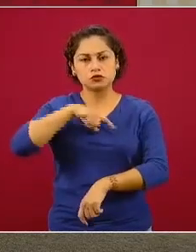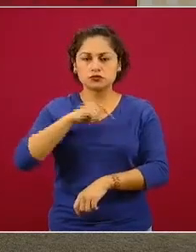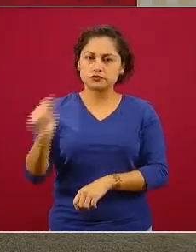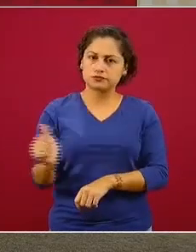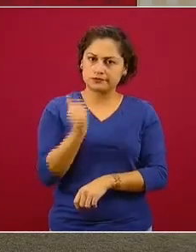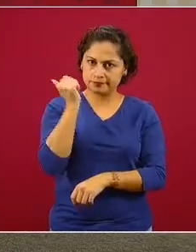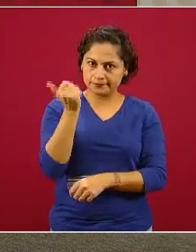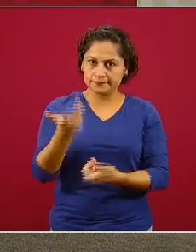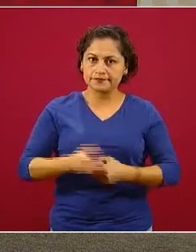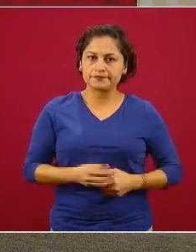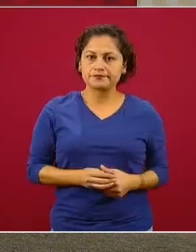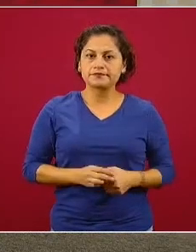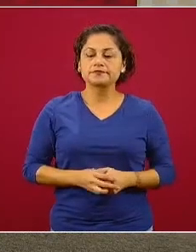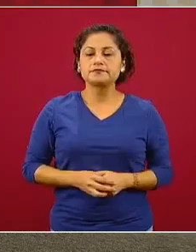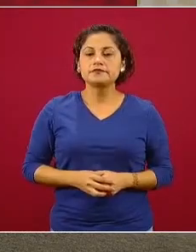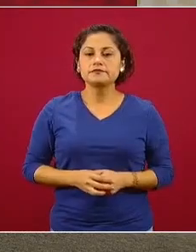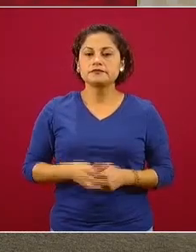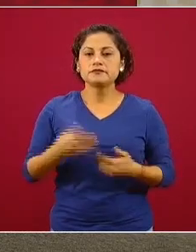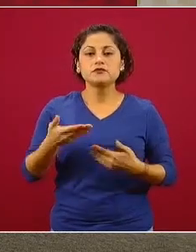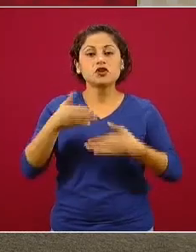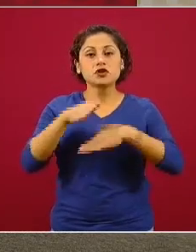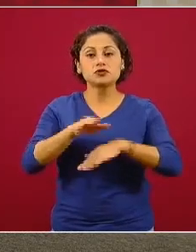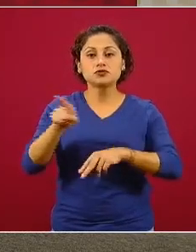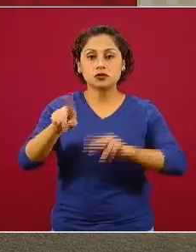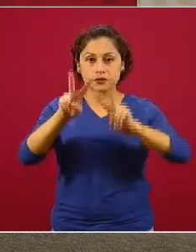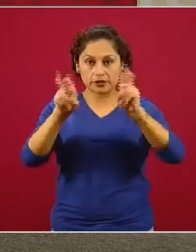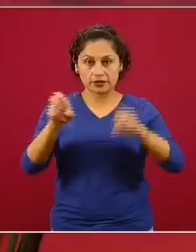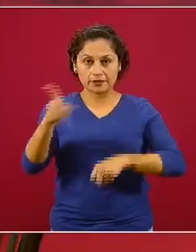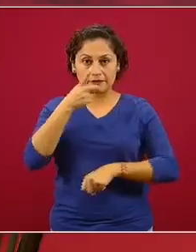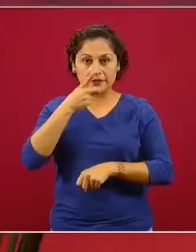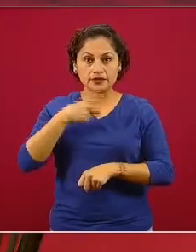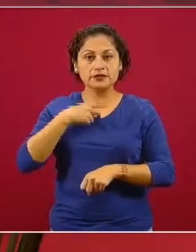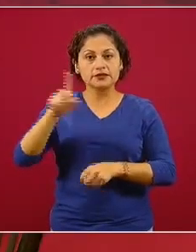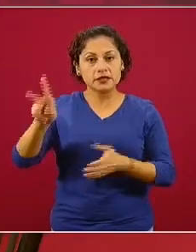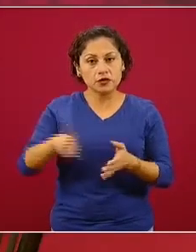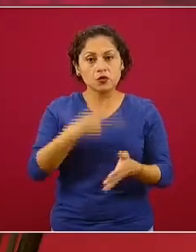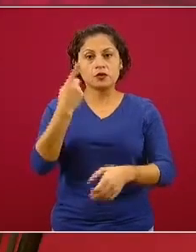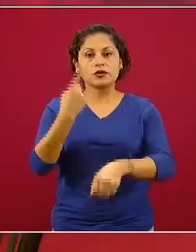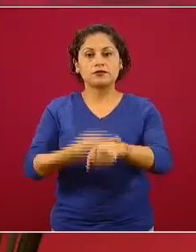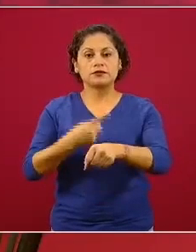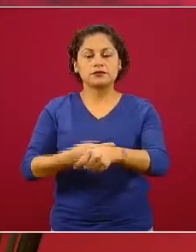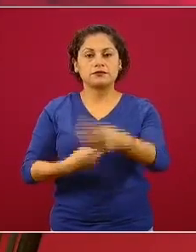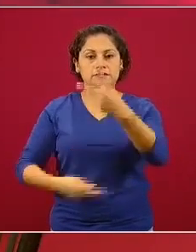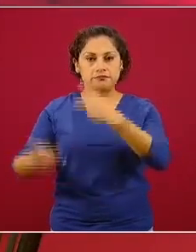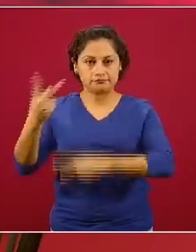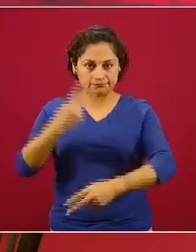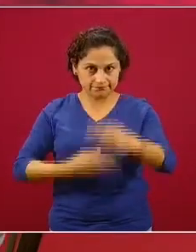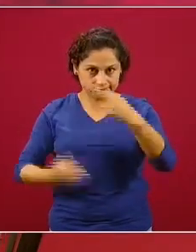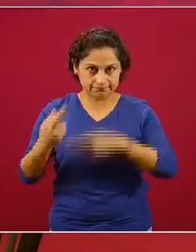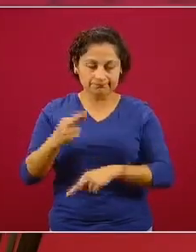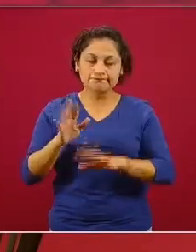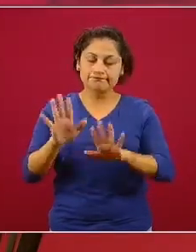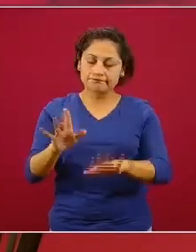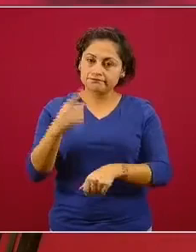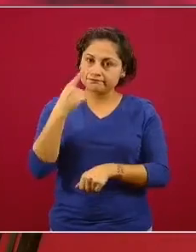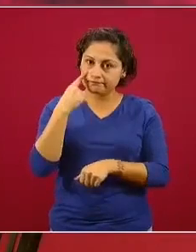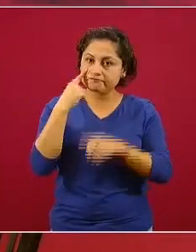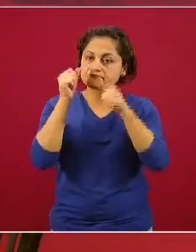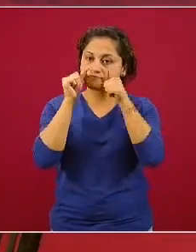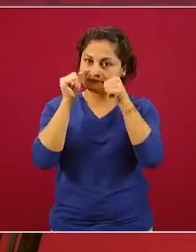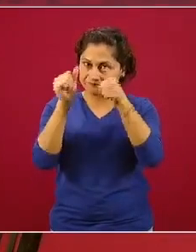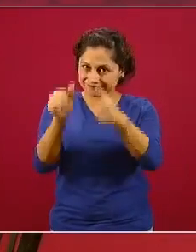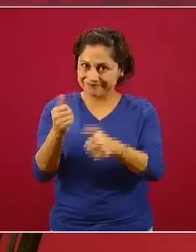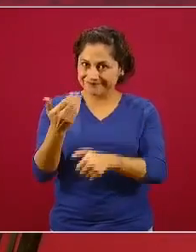Respecto a los rebrotes, no perdamos de vista esto. Hemos dicho hace varias semanas, preparémonos para una epidemia